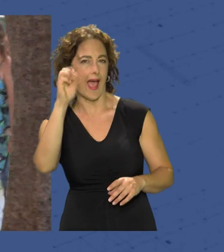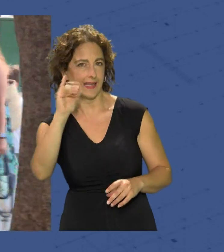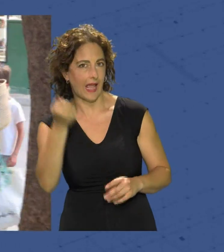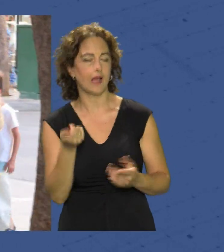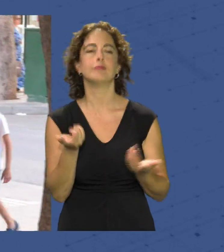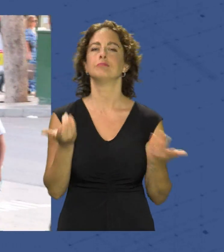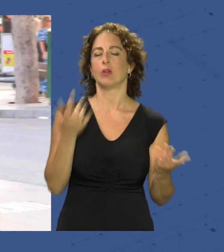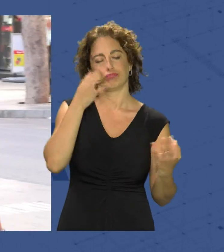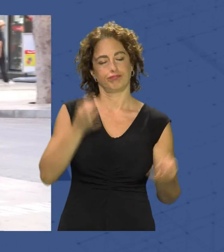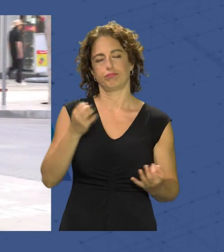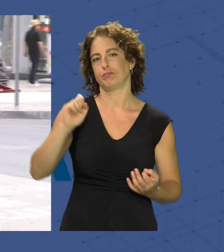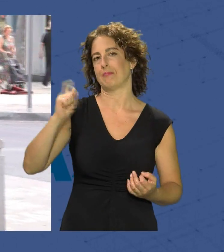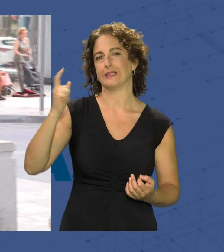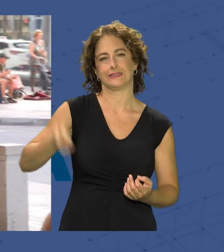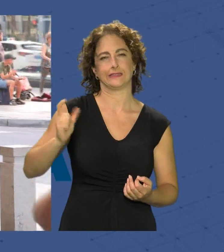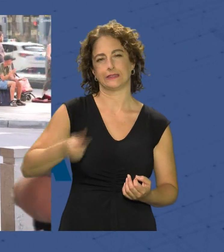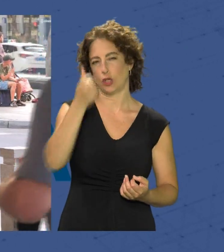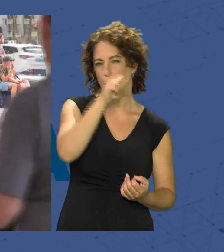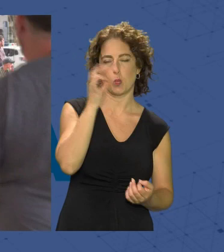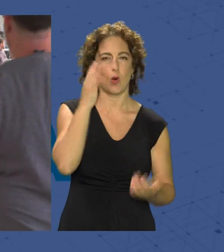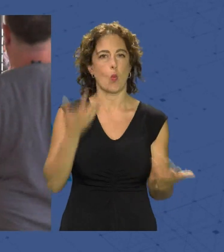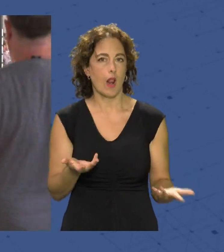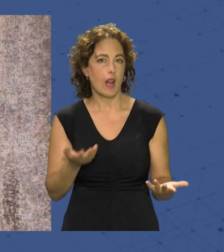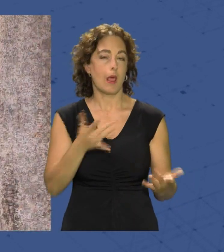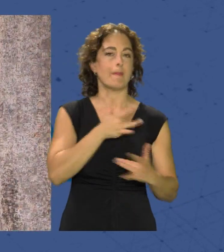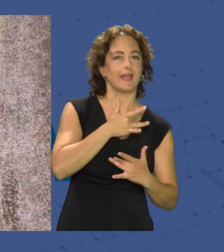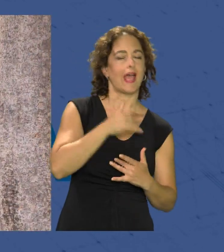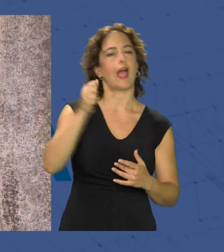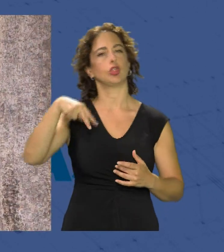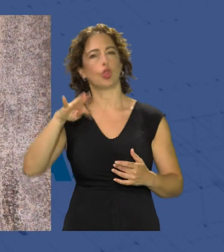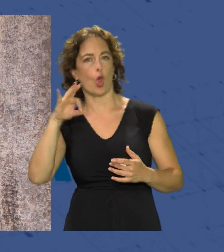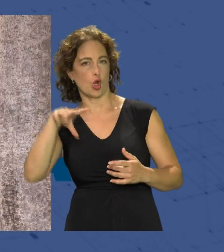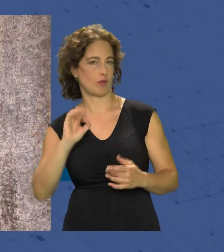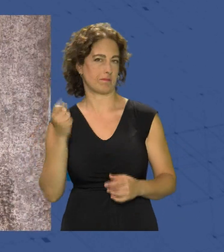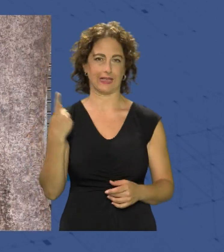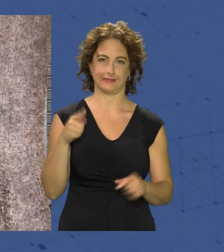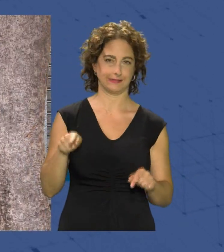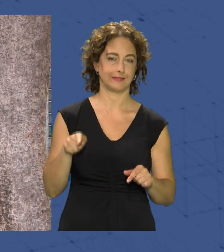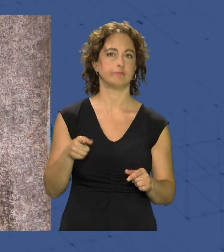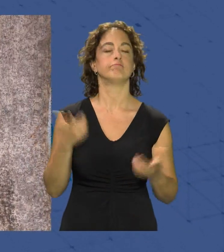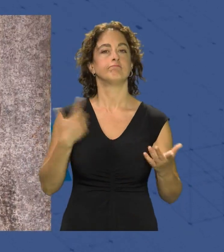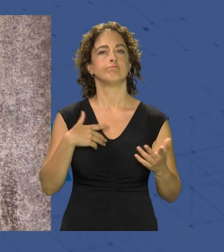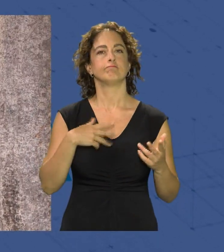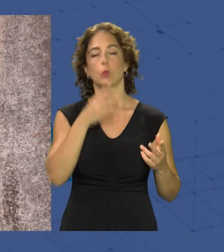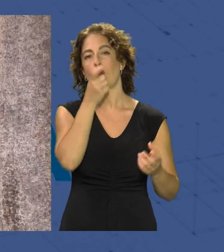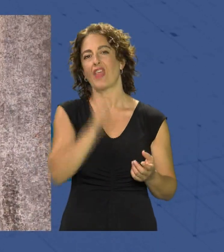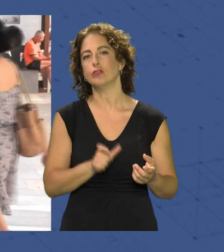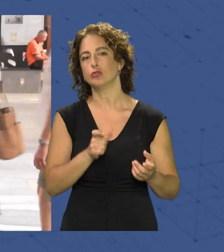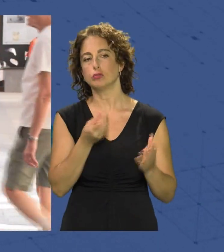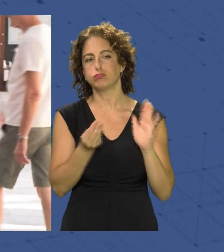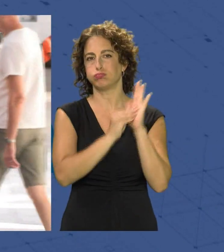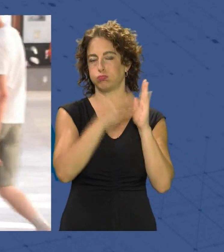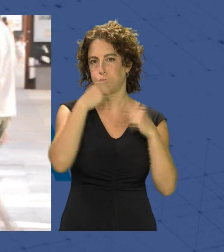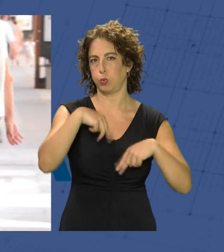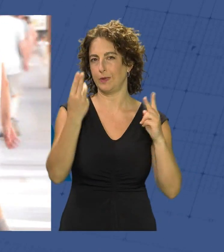comunes en Almería para mujeres y hombres son María y Antonio así se desprende de los datos publicados en el